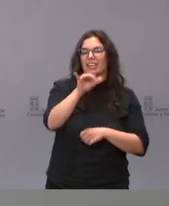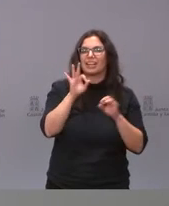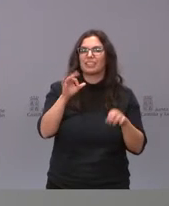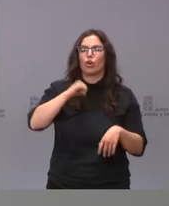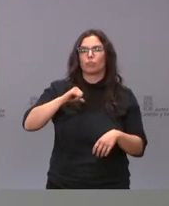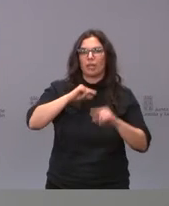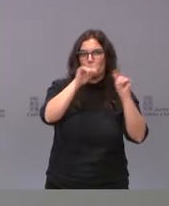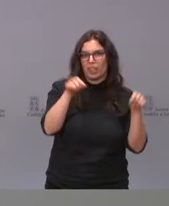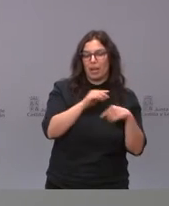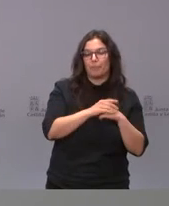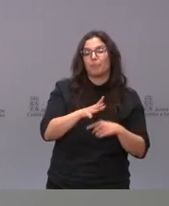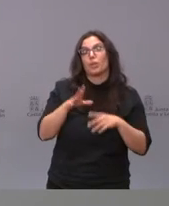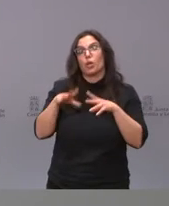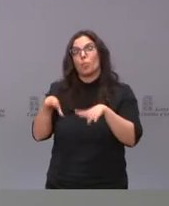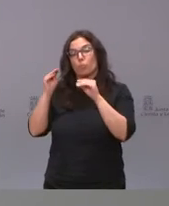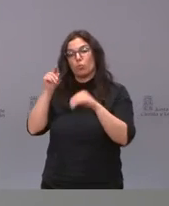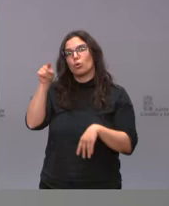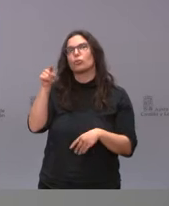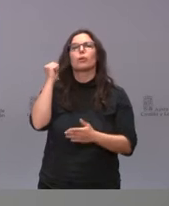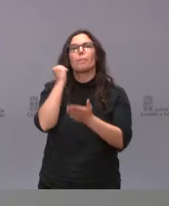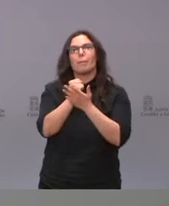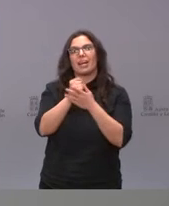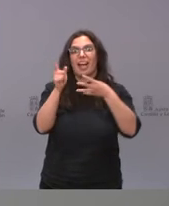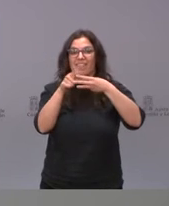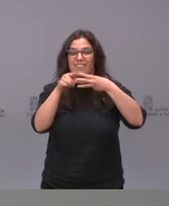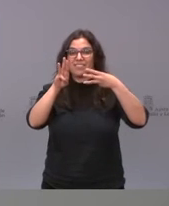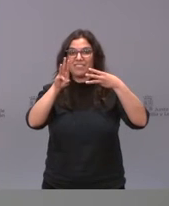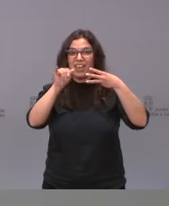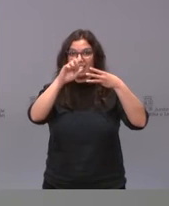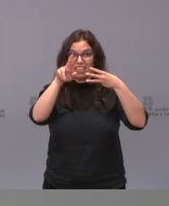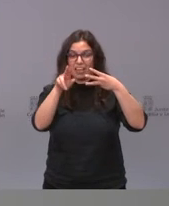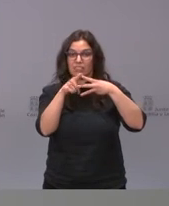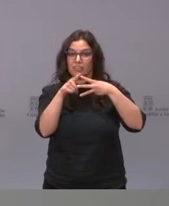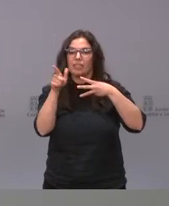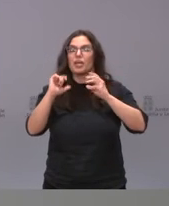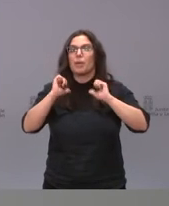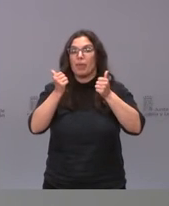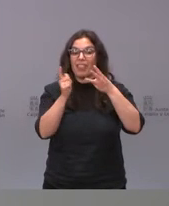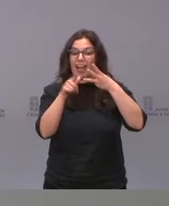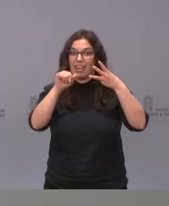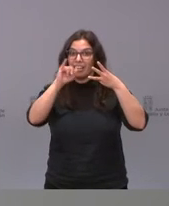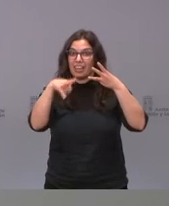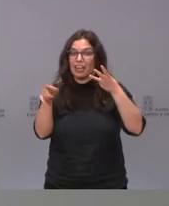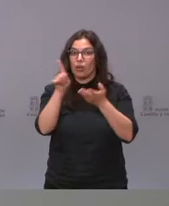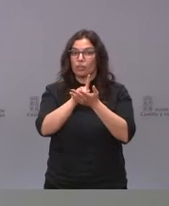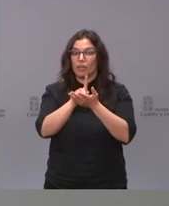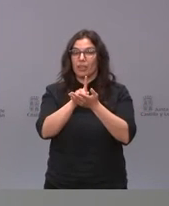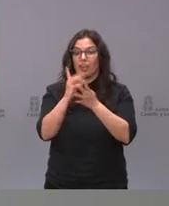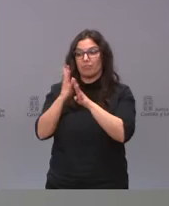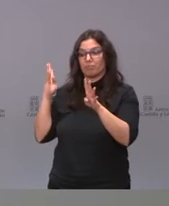en burgos vacunan con pfizer y reiniciarán con astrazéneca lo que ya tenían